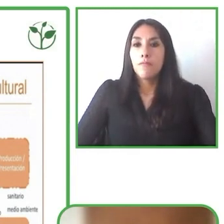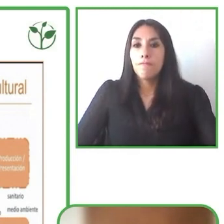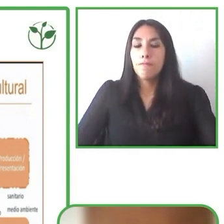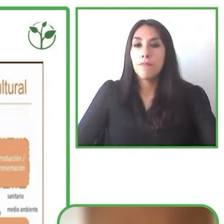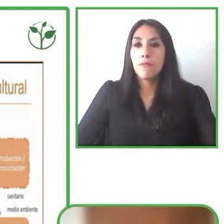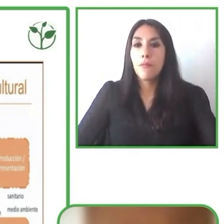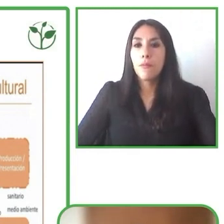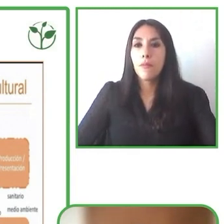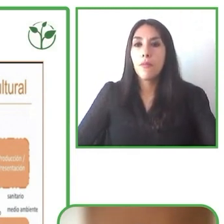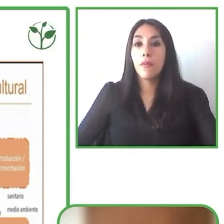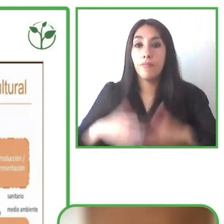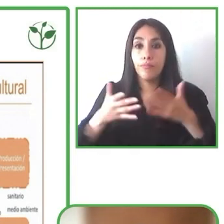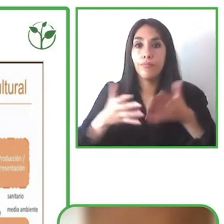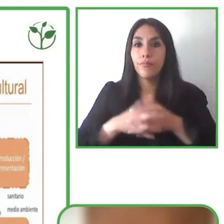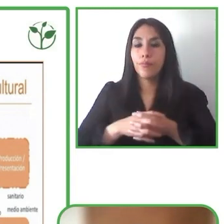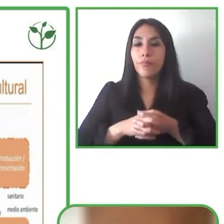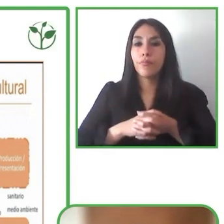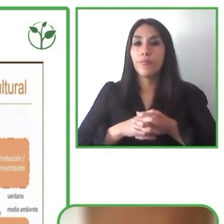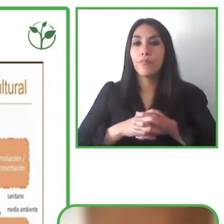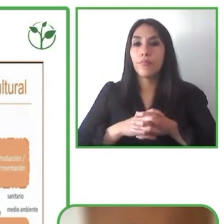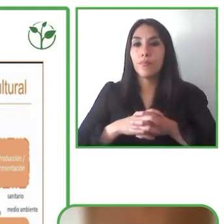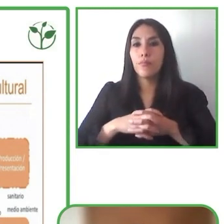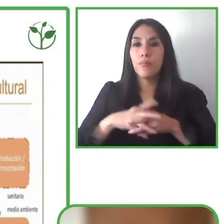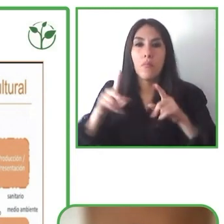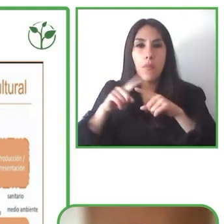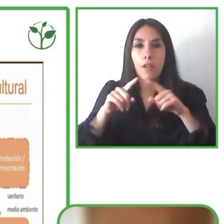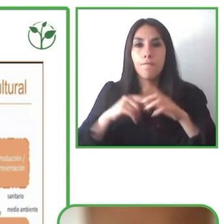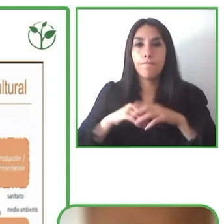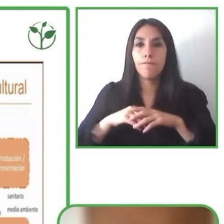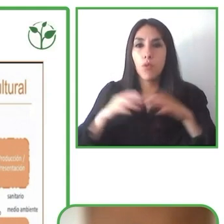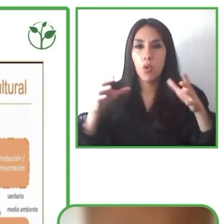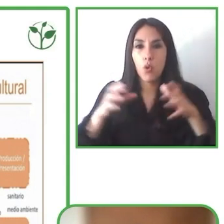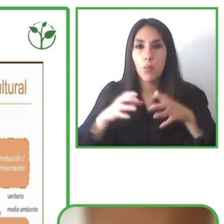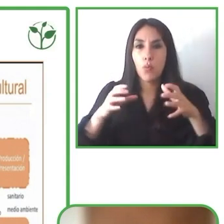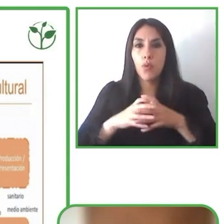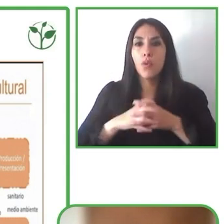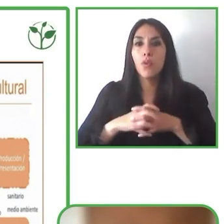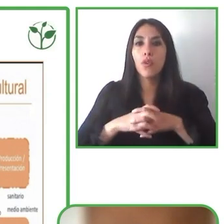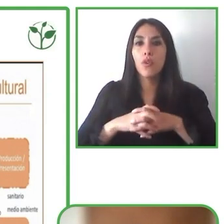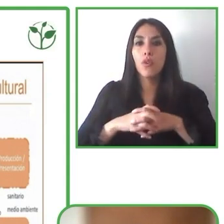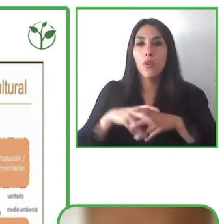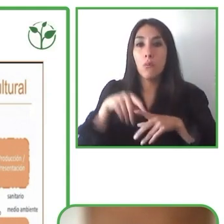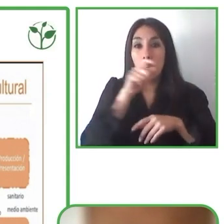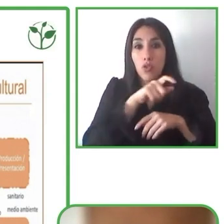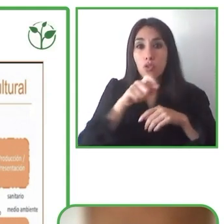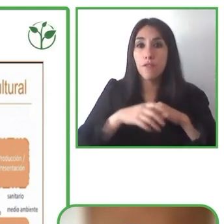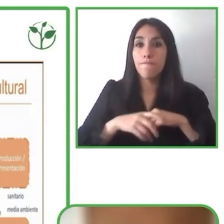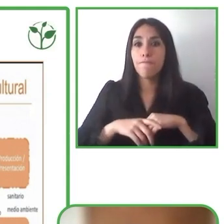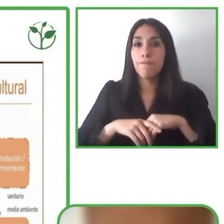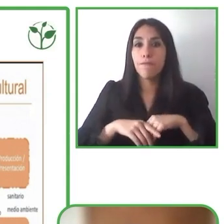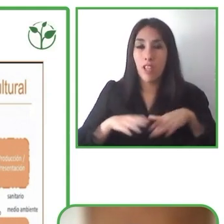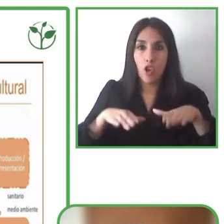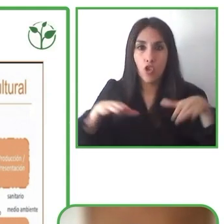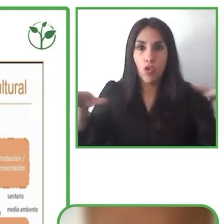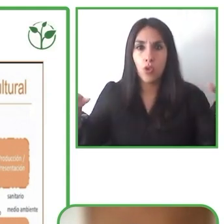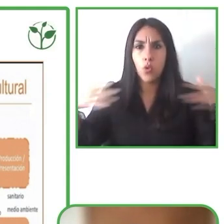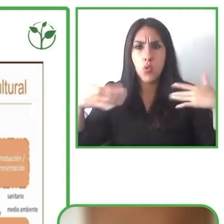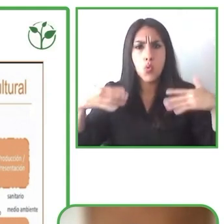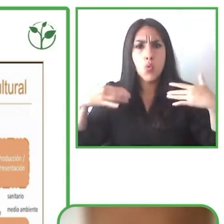desarrollamos a personas a nuestros niños del futuro y a cada una de las personas que habitan nuestra tierra muchas gracias